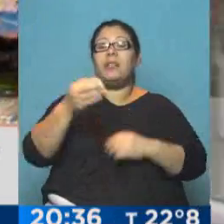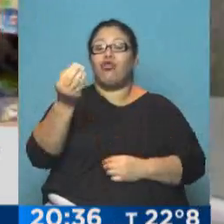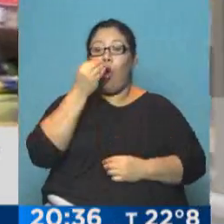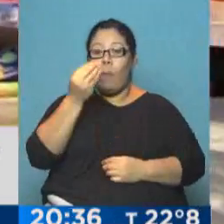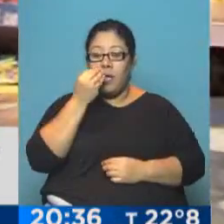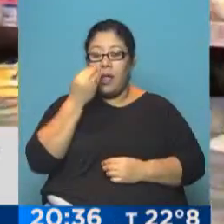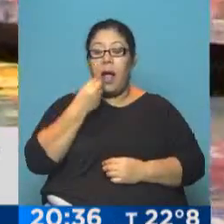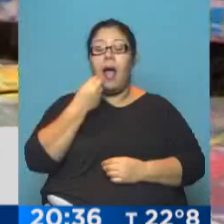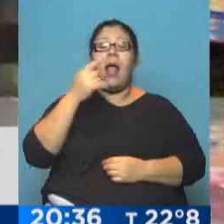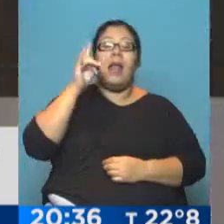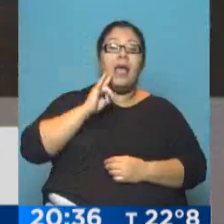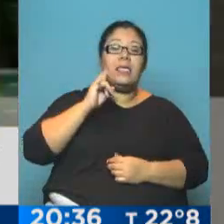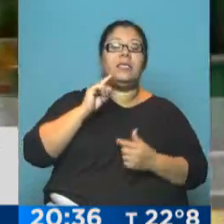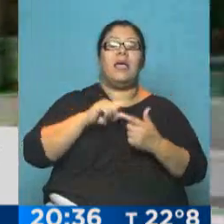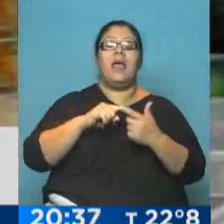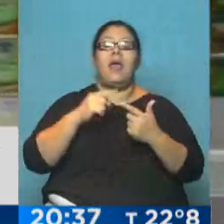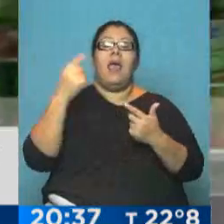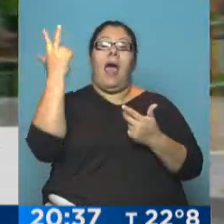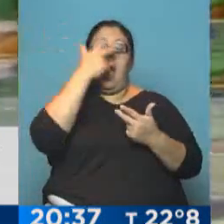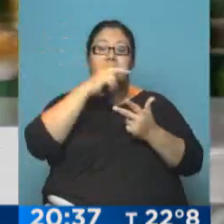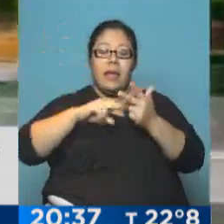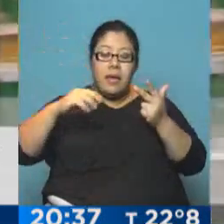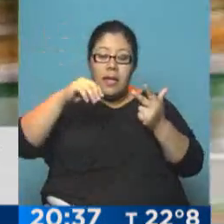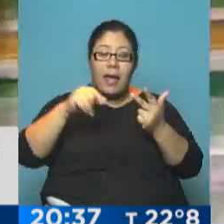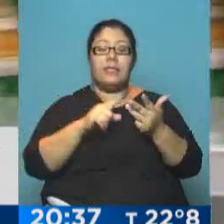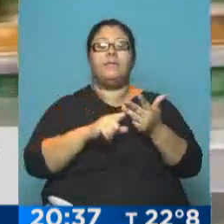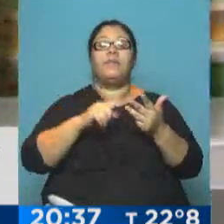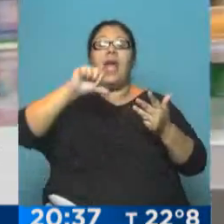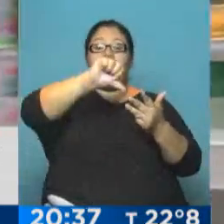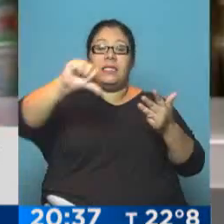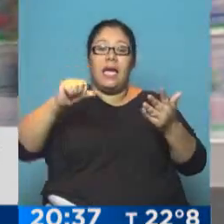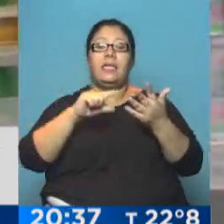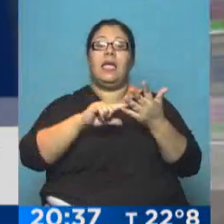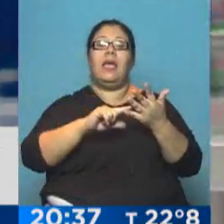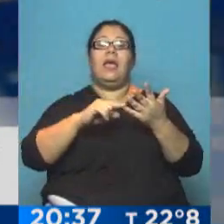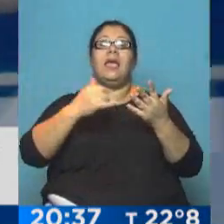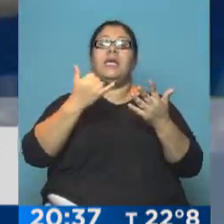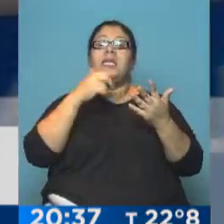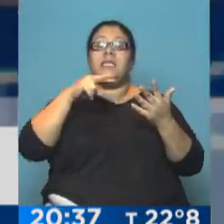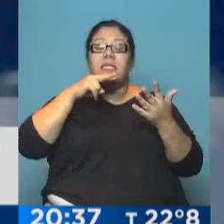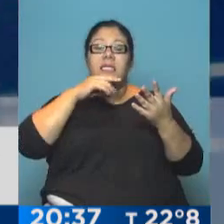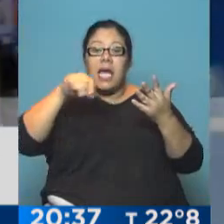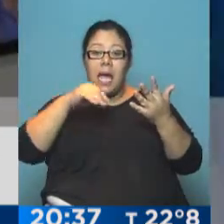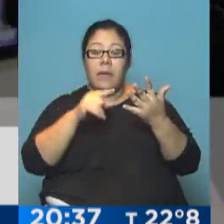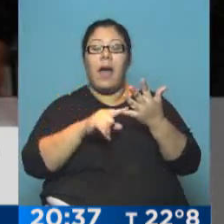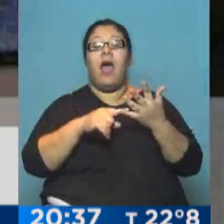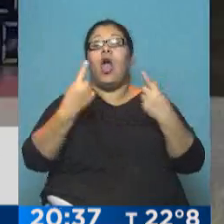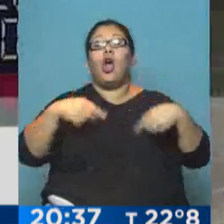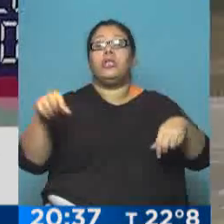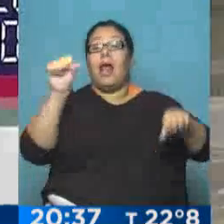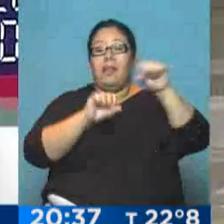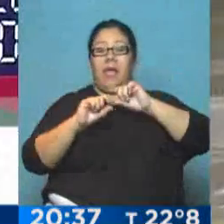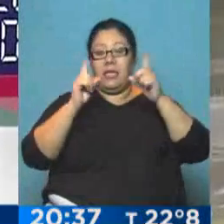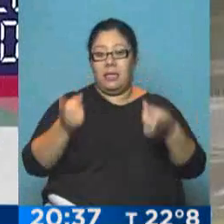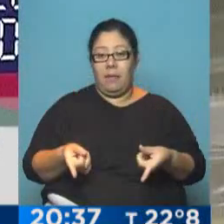muchos lácteos, harina, aceite, hierba y varios de limpieza, pero básicamente son los de